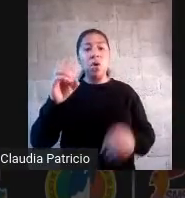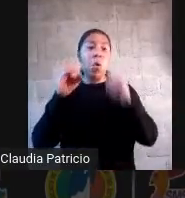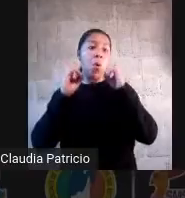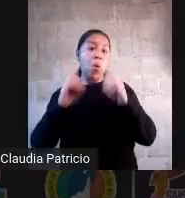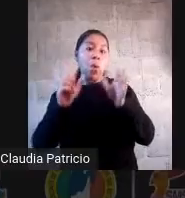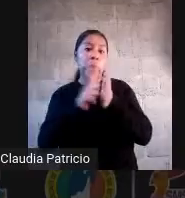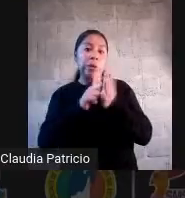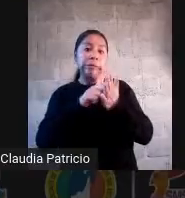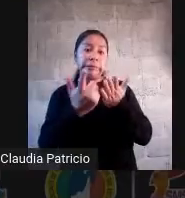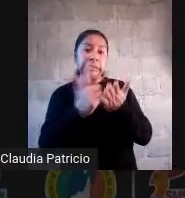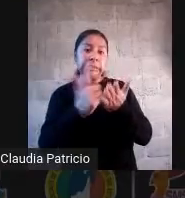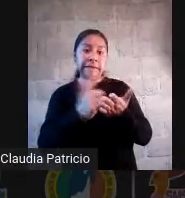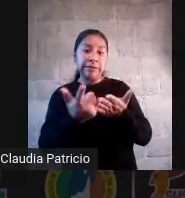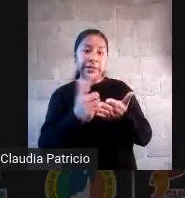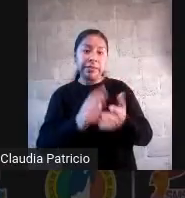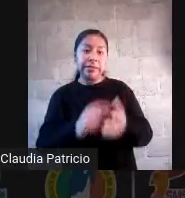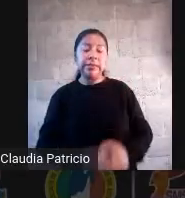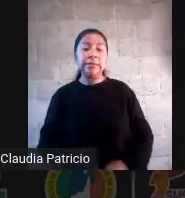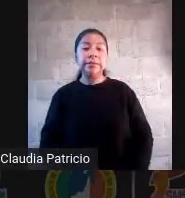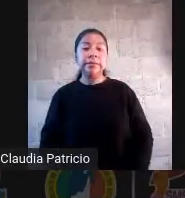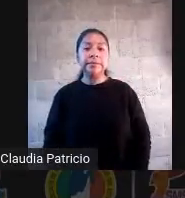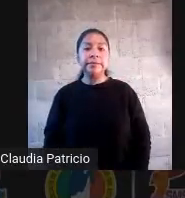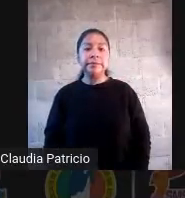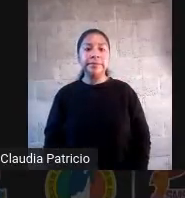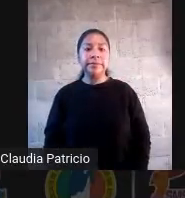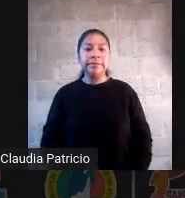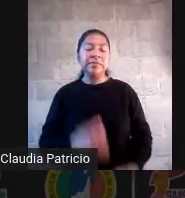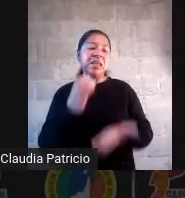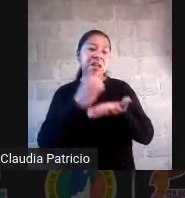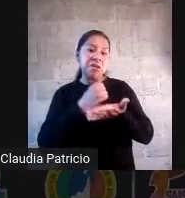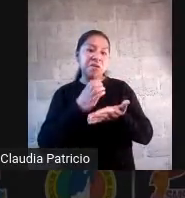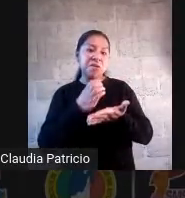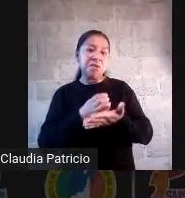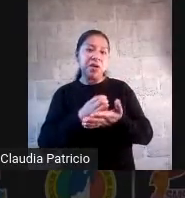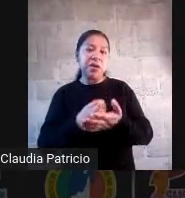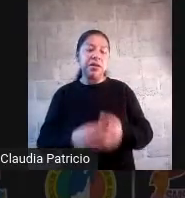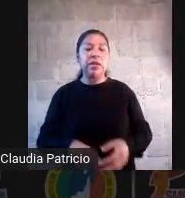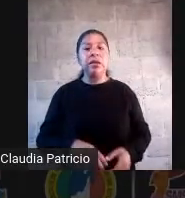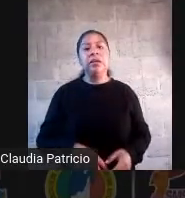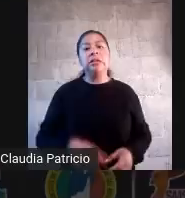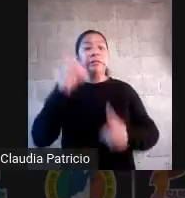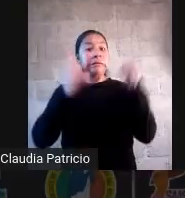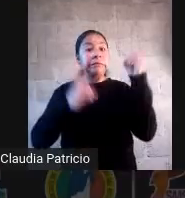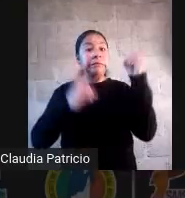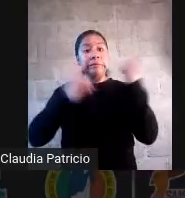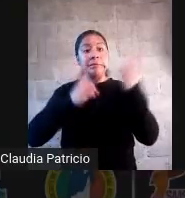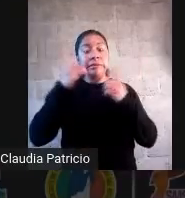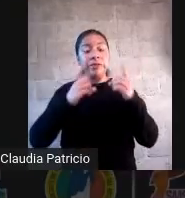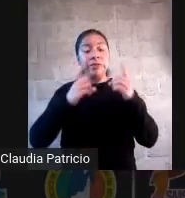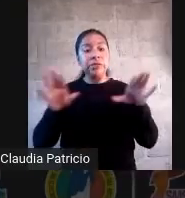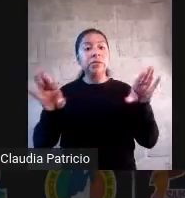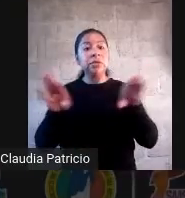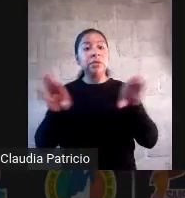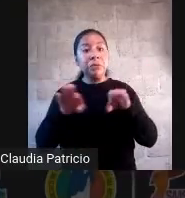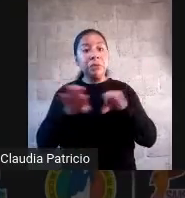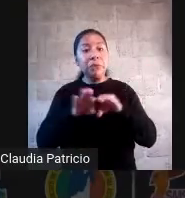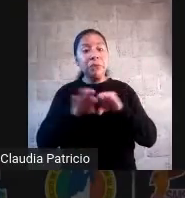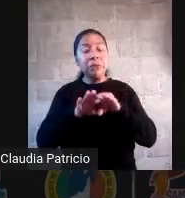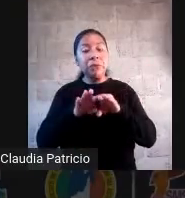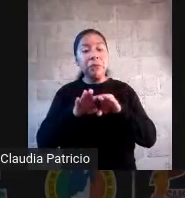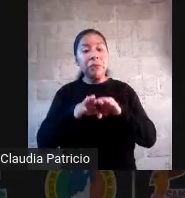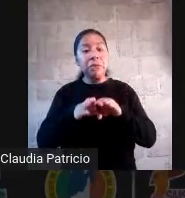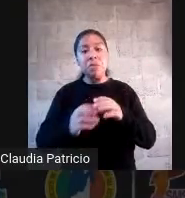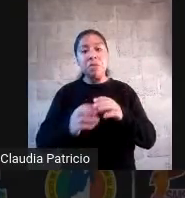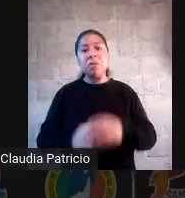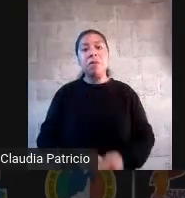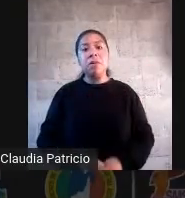corregido, ¿sí? Y si tiene dudas de cómo corregirlo, cómo, pues, desarrollarlo correcto,